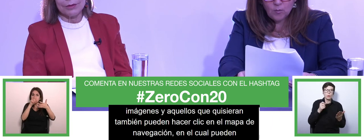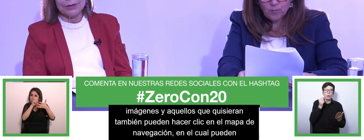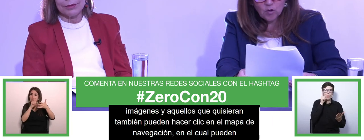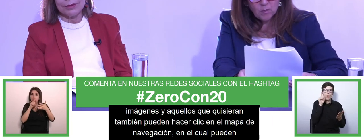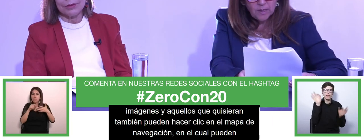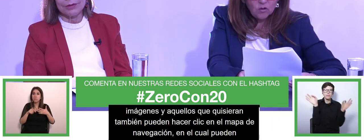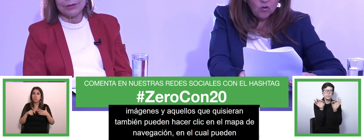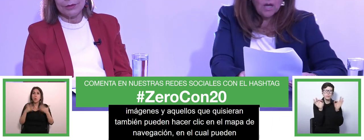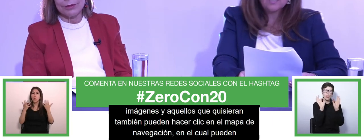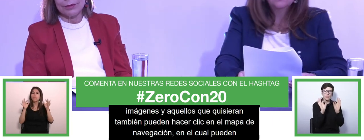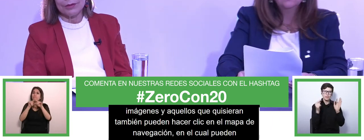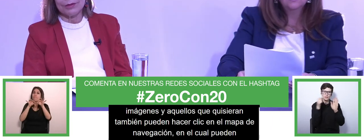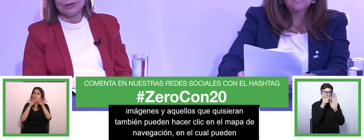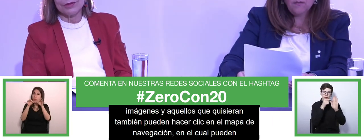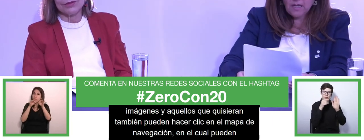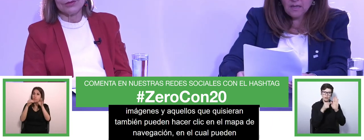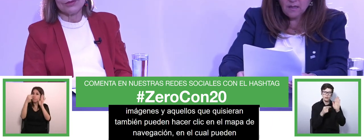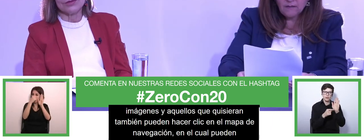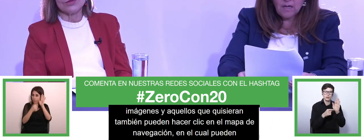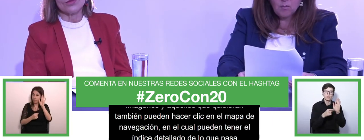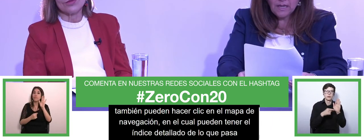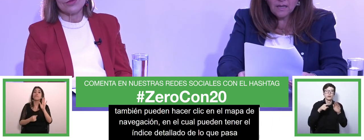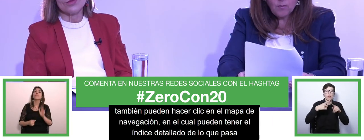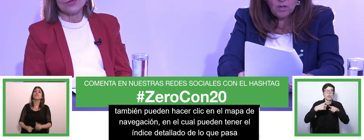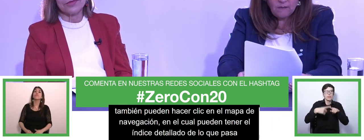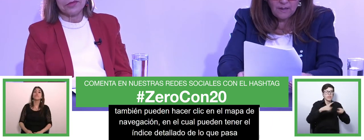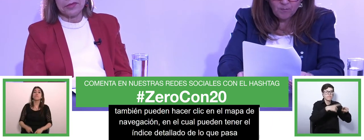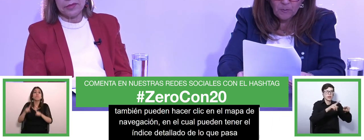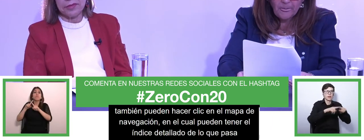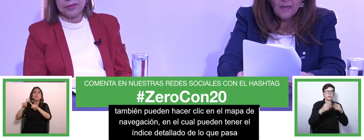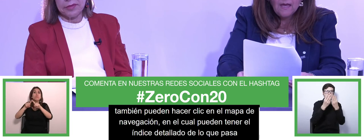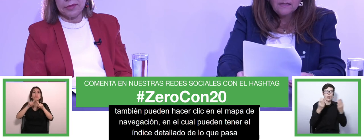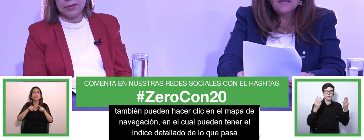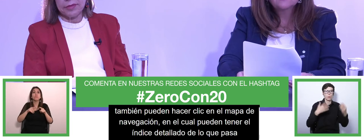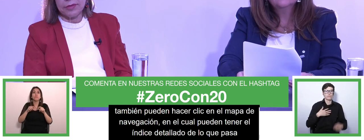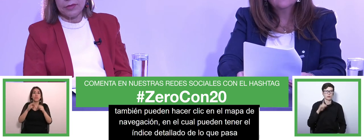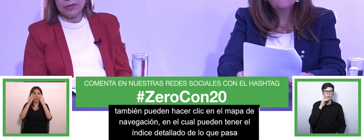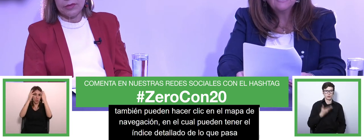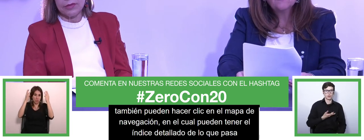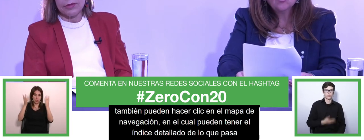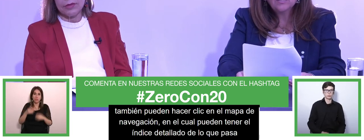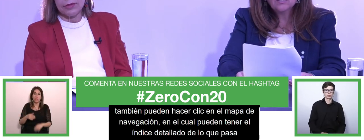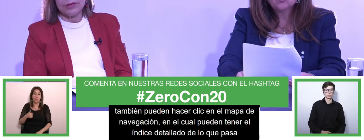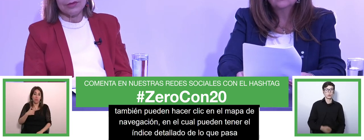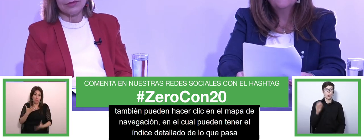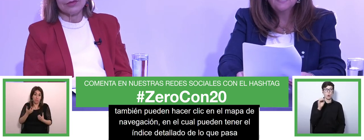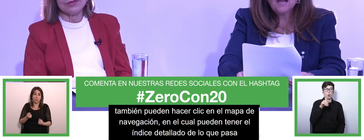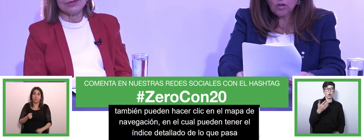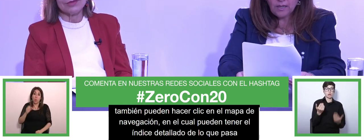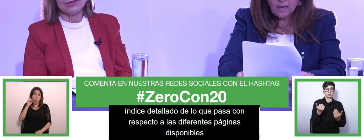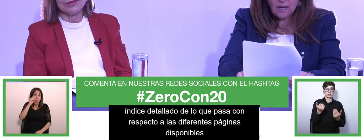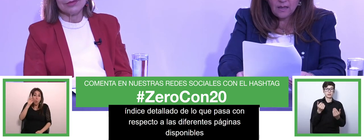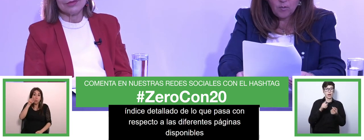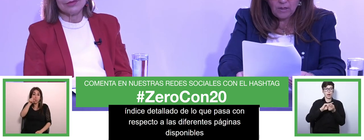con respecto a las diferentes páginas disponibles si necesitan cambiar el tamaño de texto también